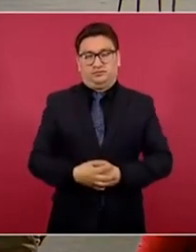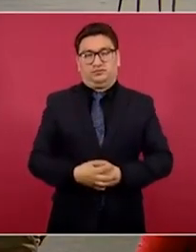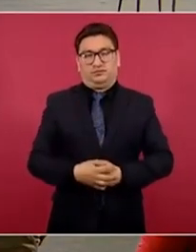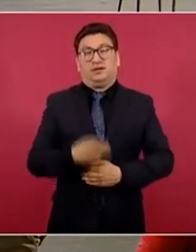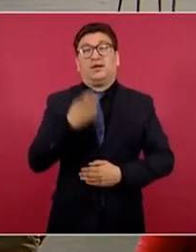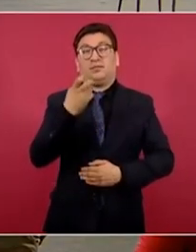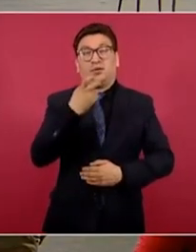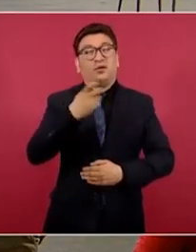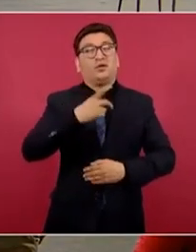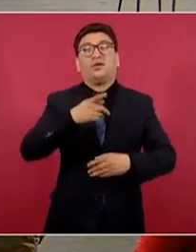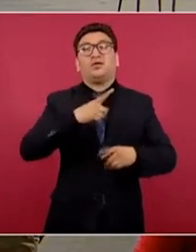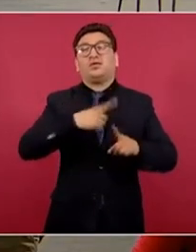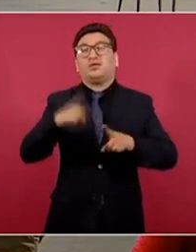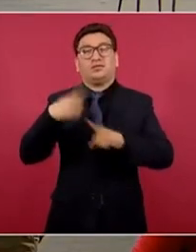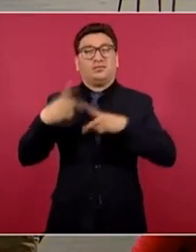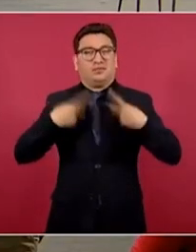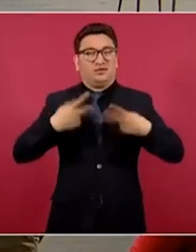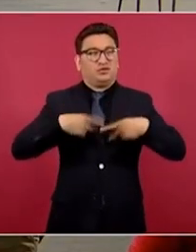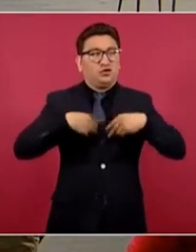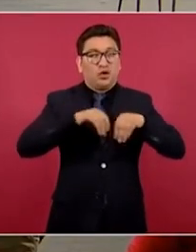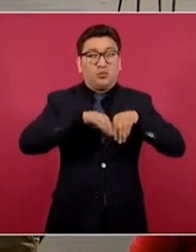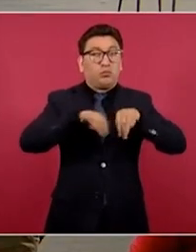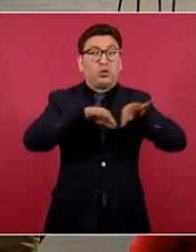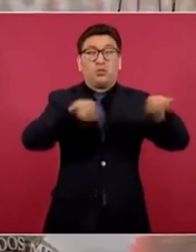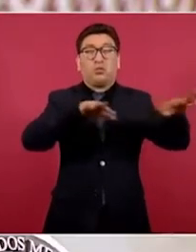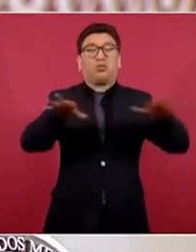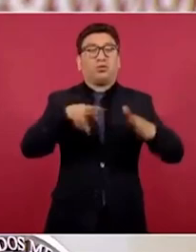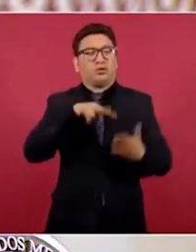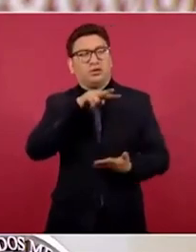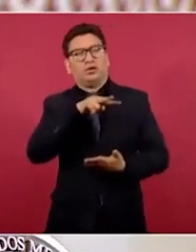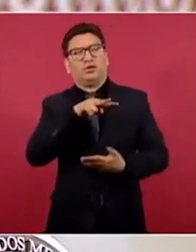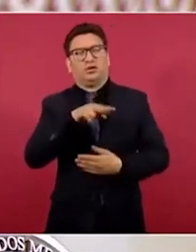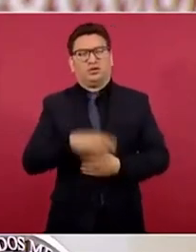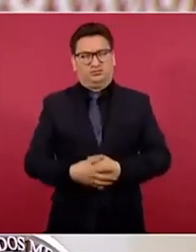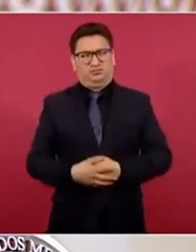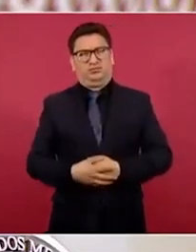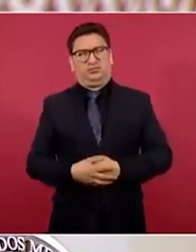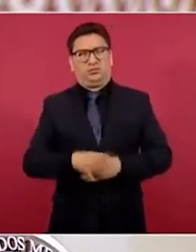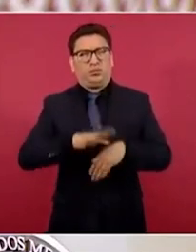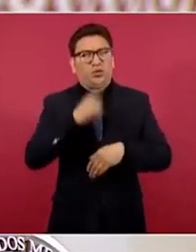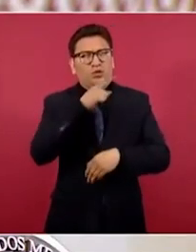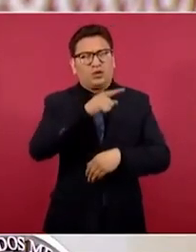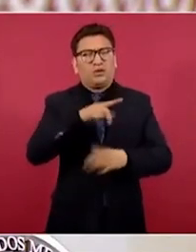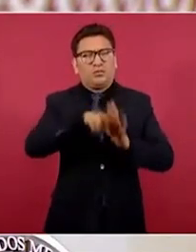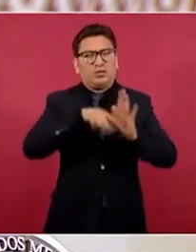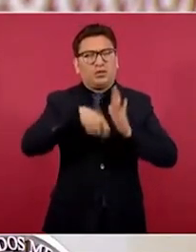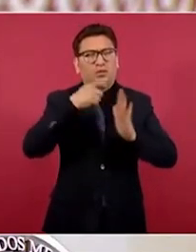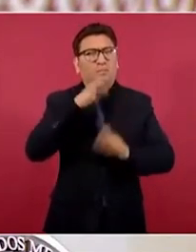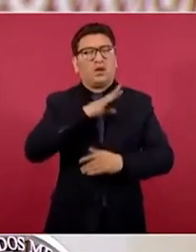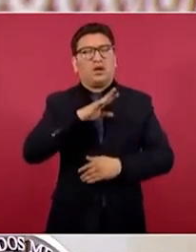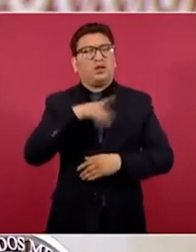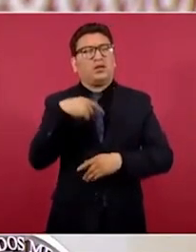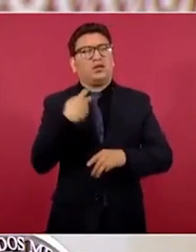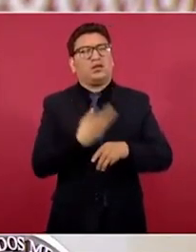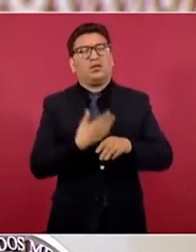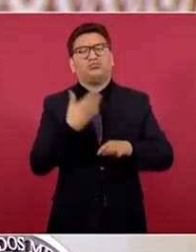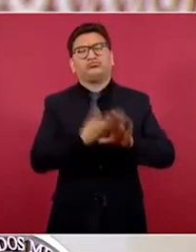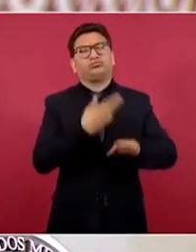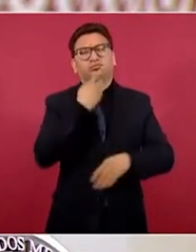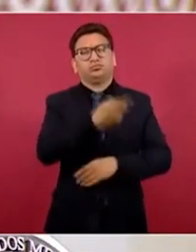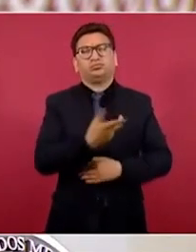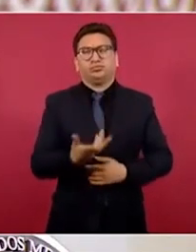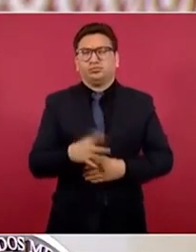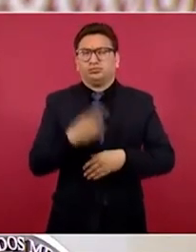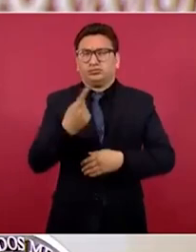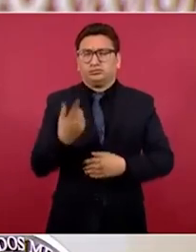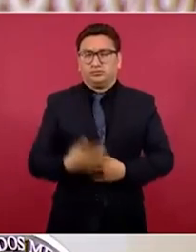usuarios de redes sociales increparon al expresidente por difundir videos falsos. Pero